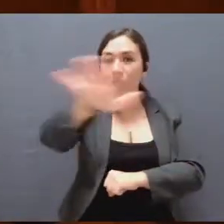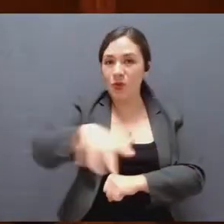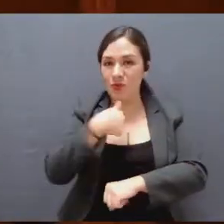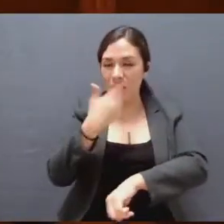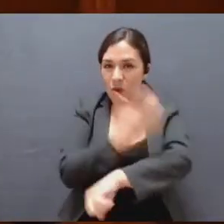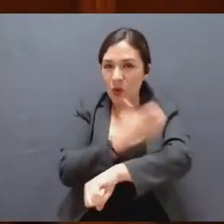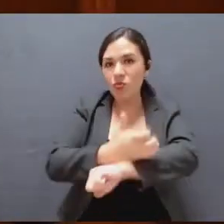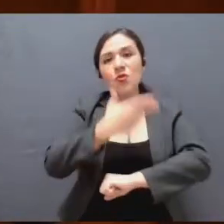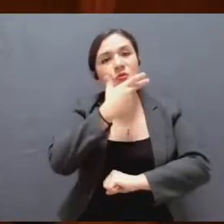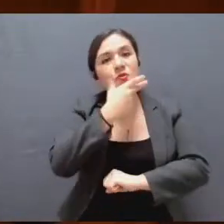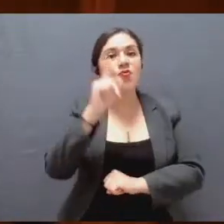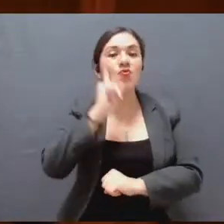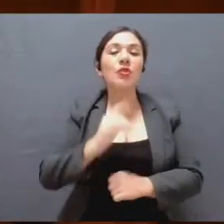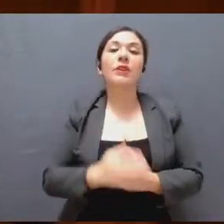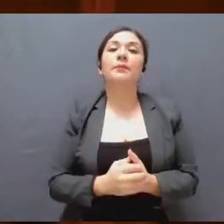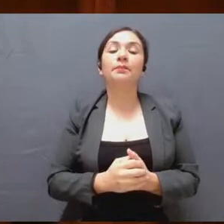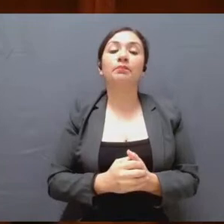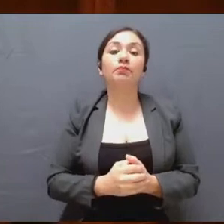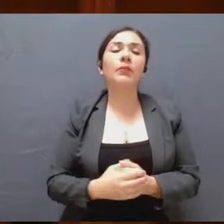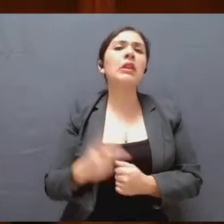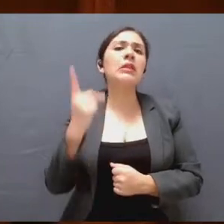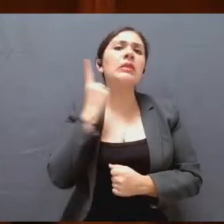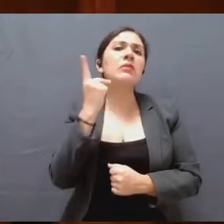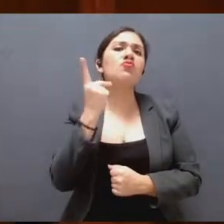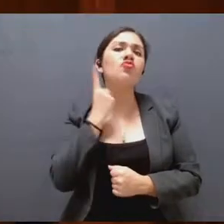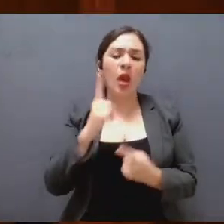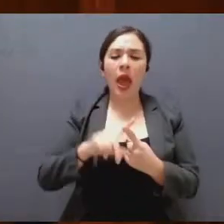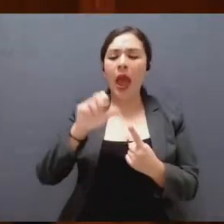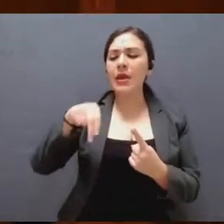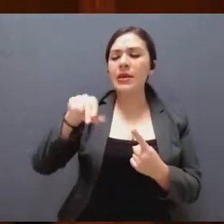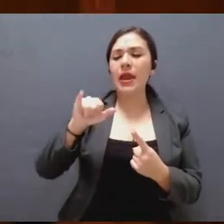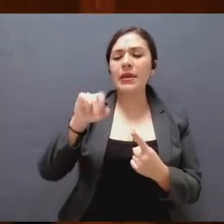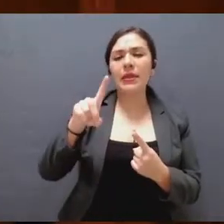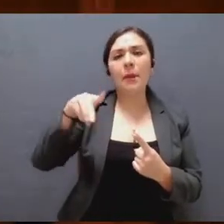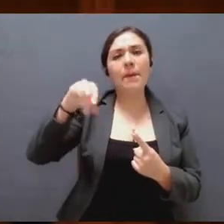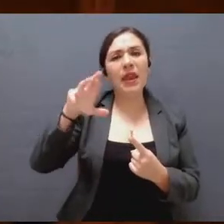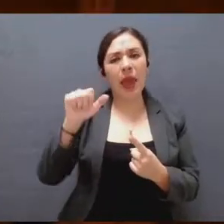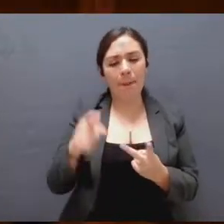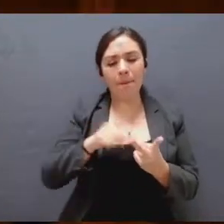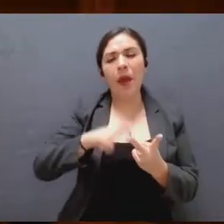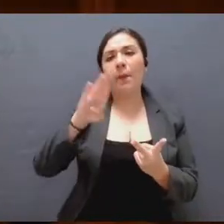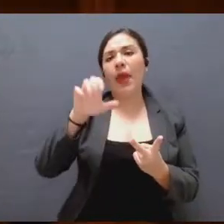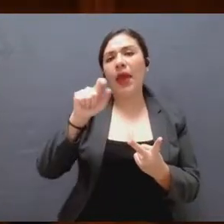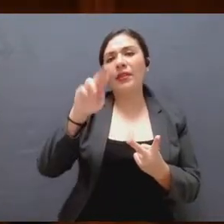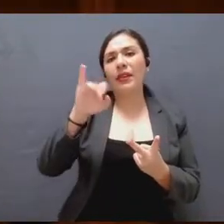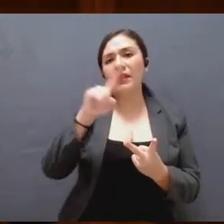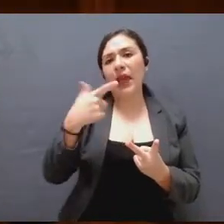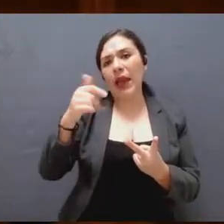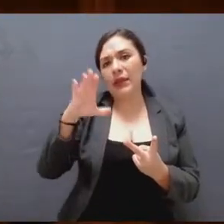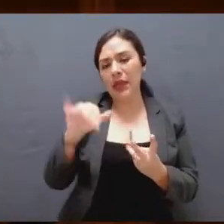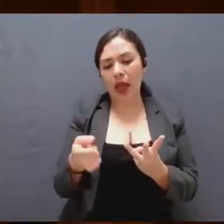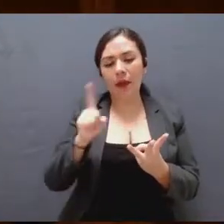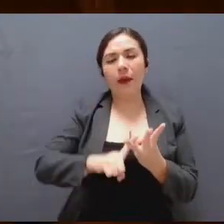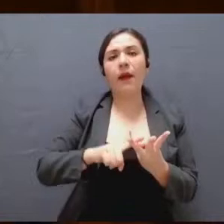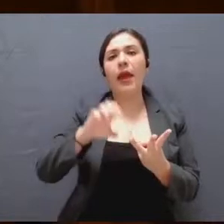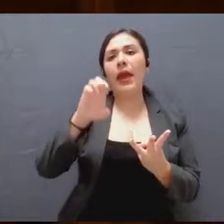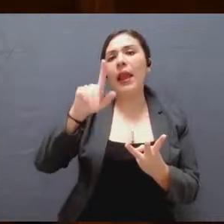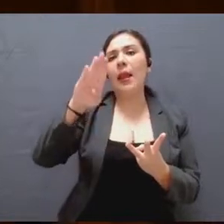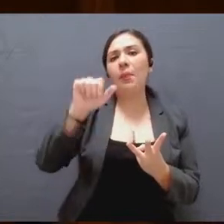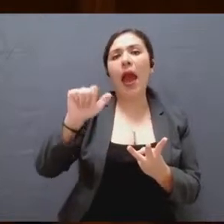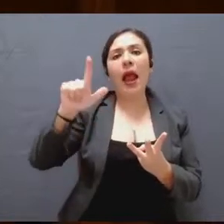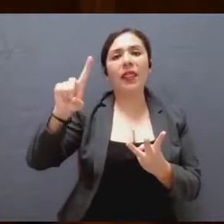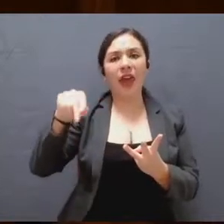y compañeros. Las diputadas Anaís Miriam Burgos Hernández, Beatriz García Villegas, El Valdana Duarte,